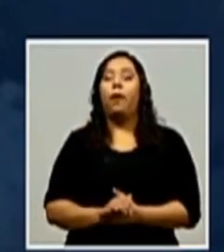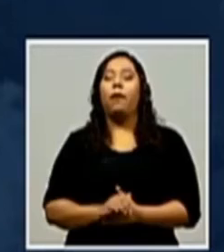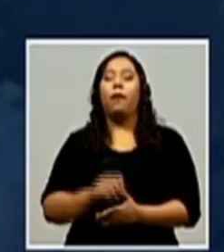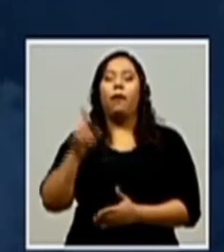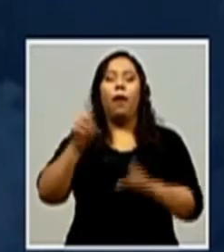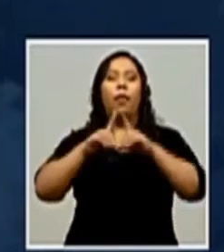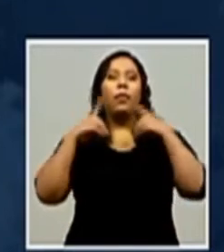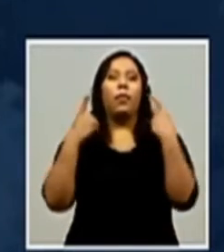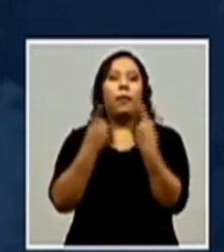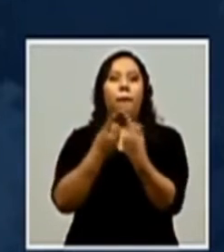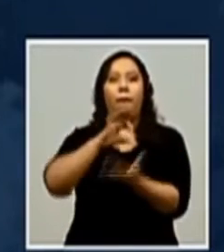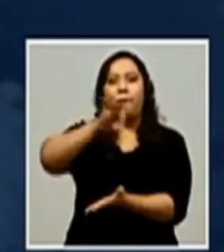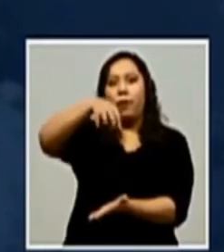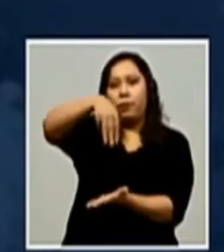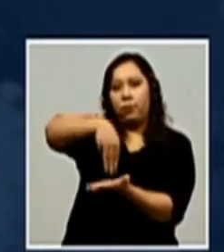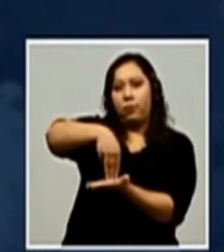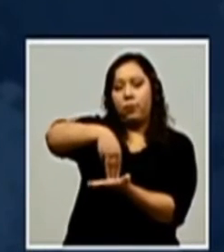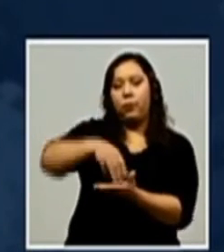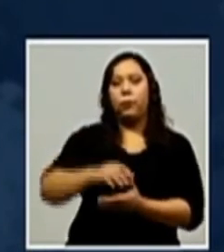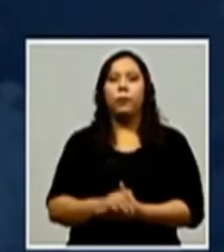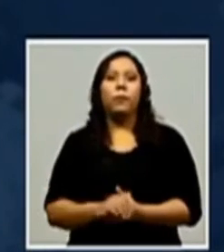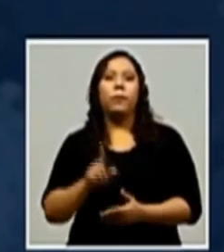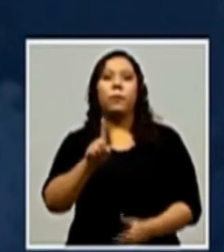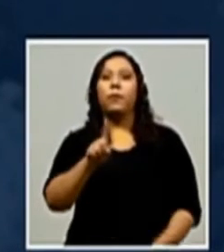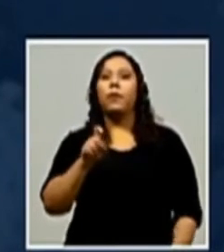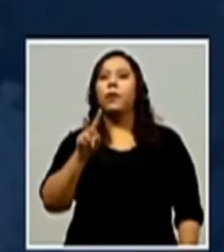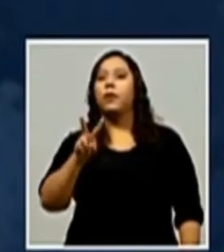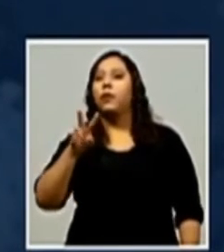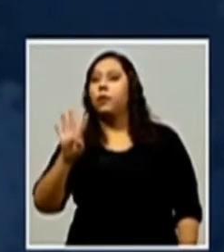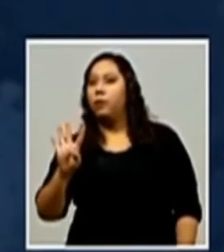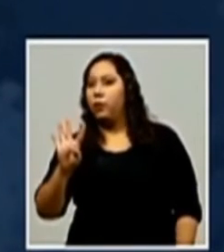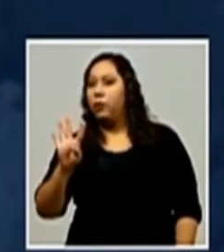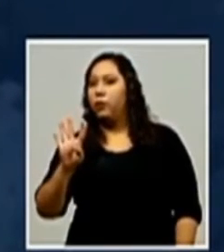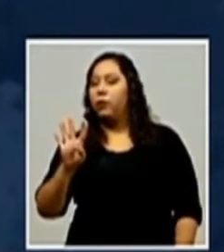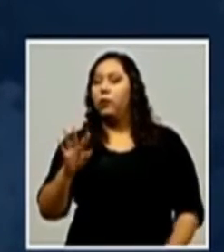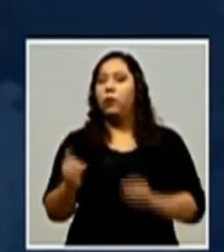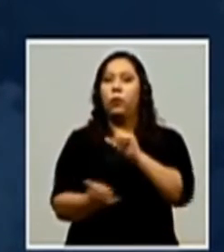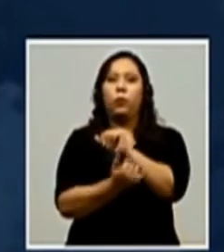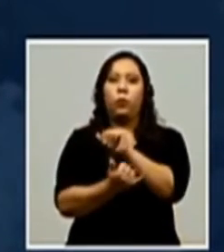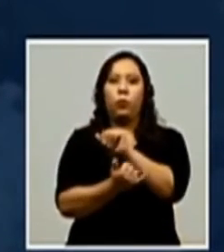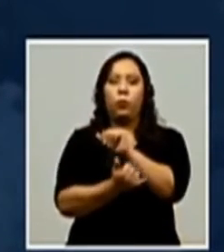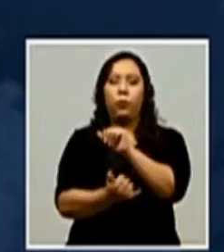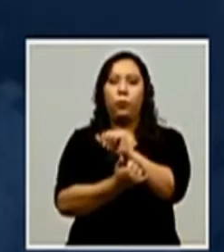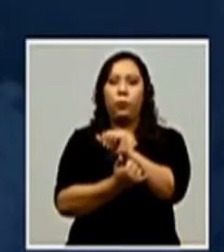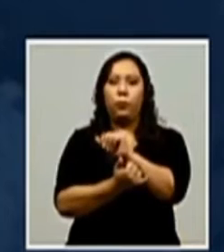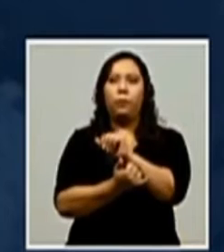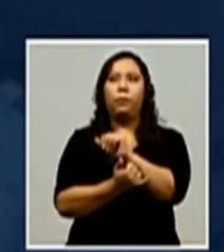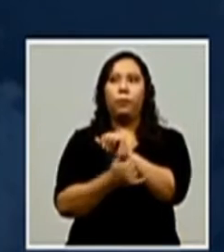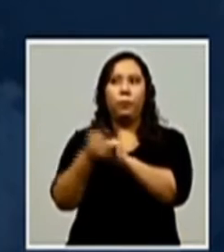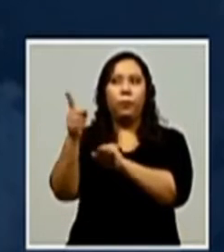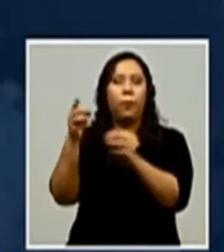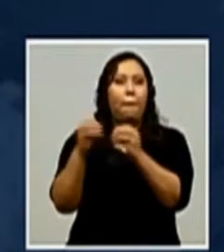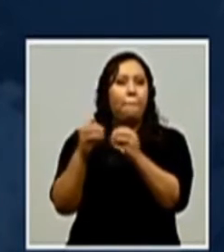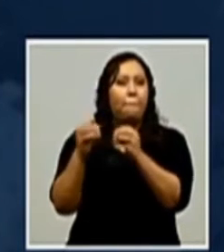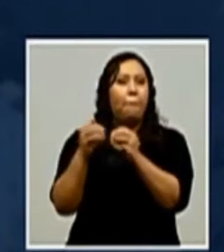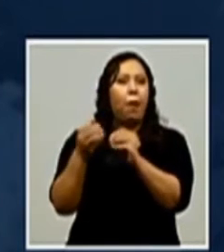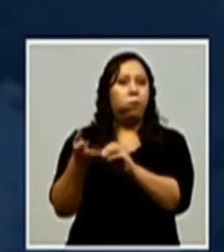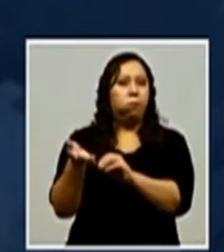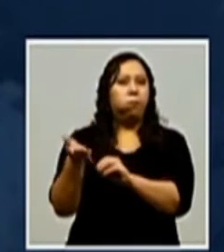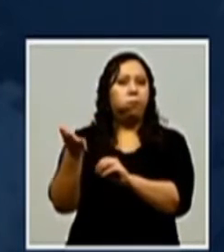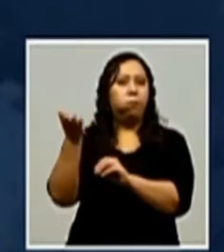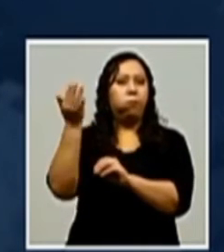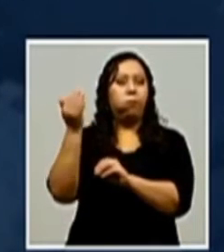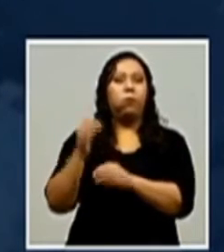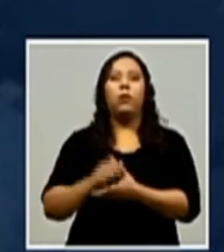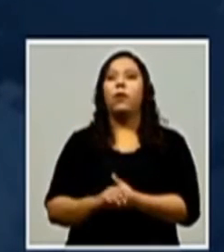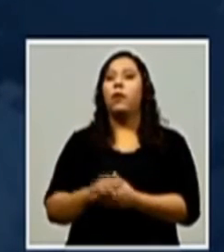departamento de Francisco Morazán, 124 del departamento de Lloro. Vemos un importante número también en el